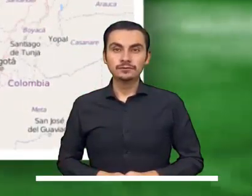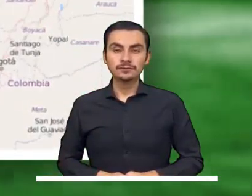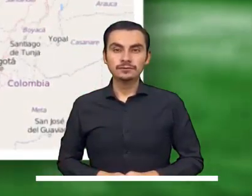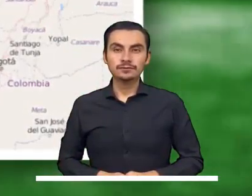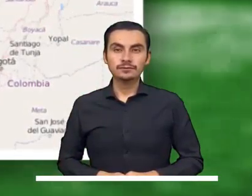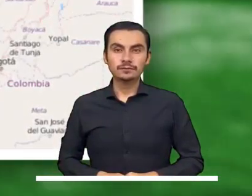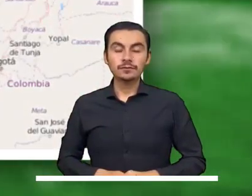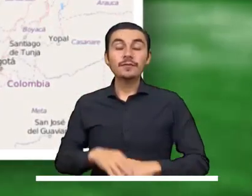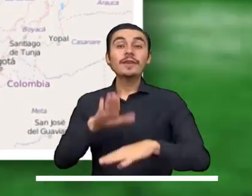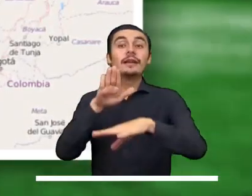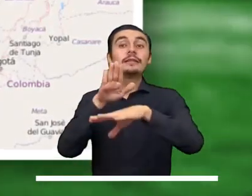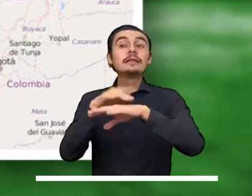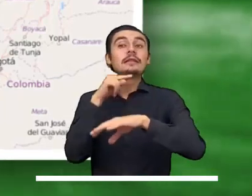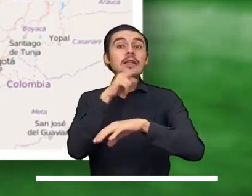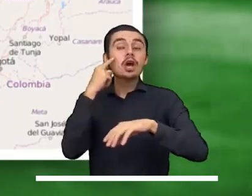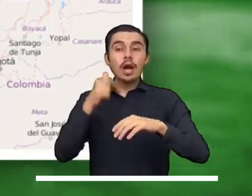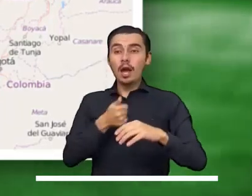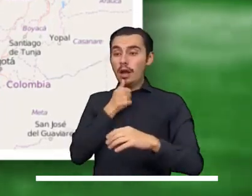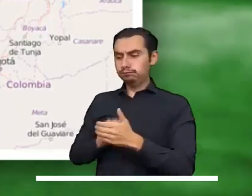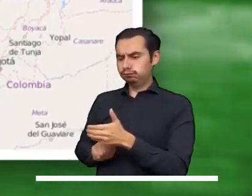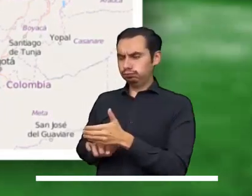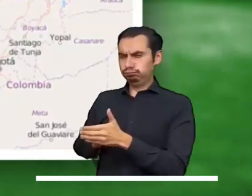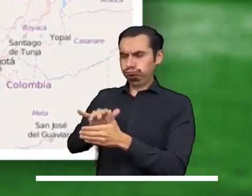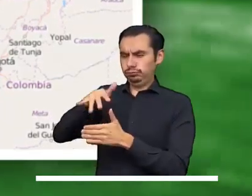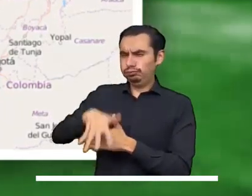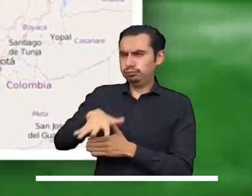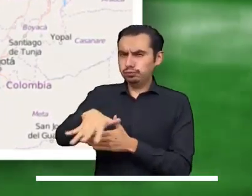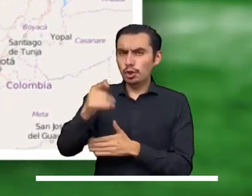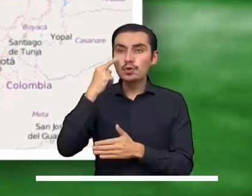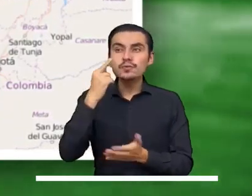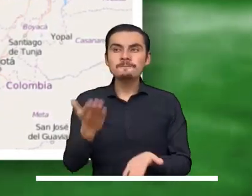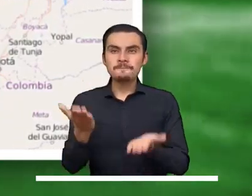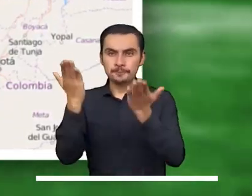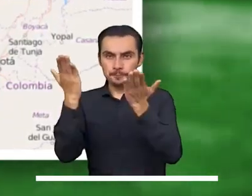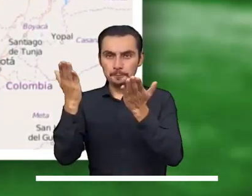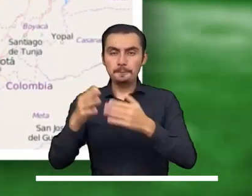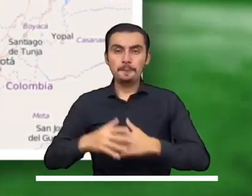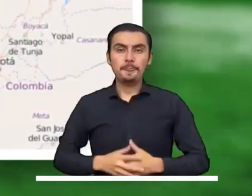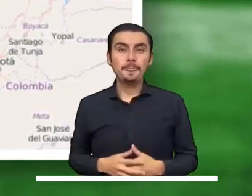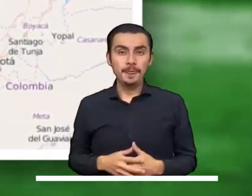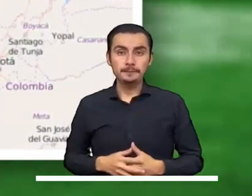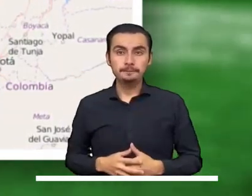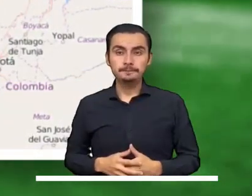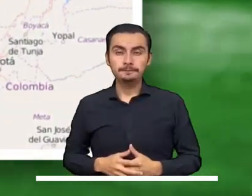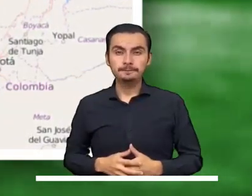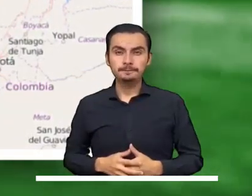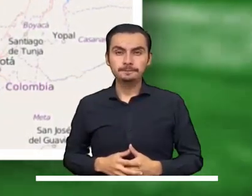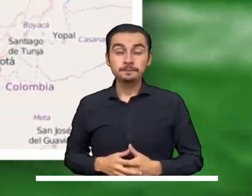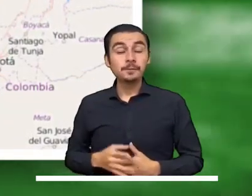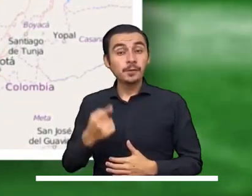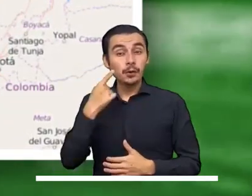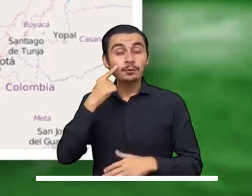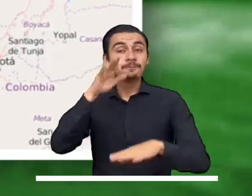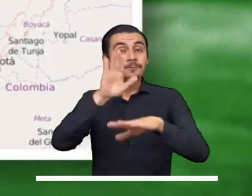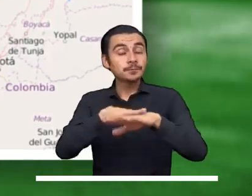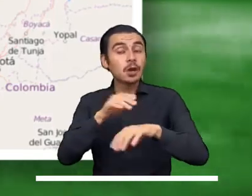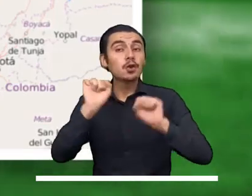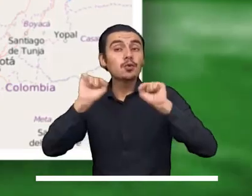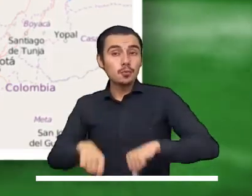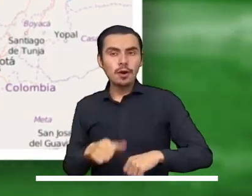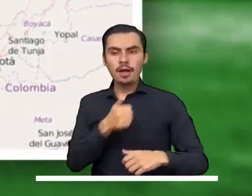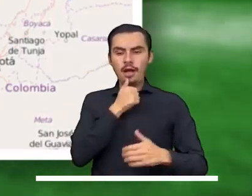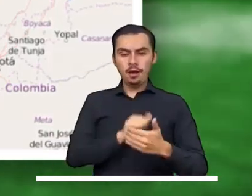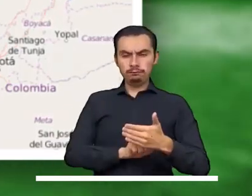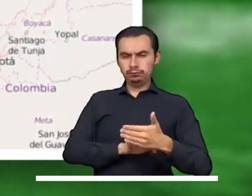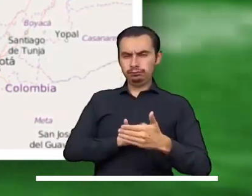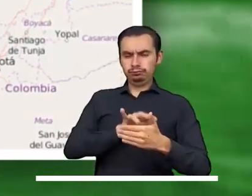Alerta roja por el desbordamiento del río Sororía en el municipio de La Jagua de Ibirico, Cesar. Atención a la probabilidad de crecientes